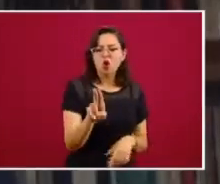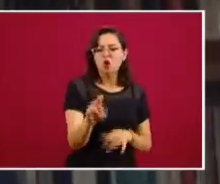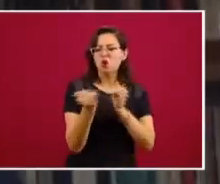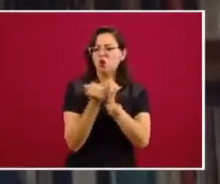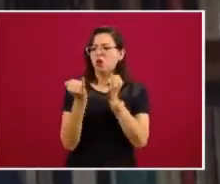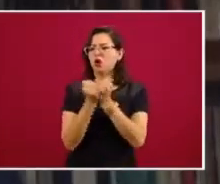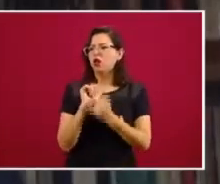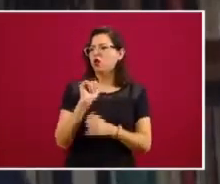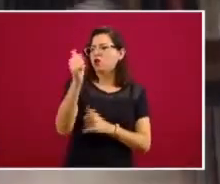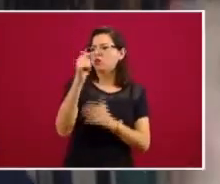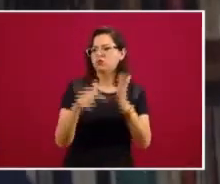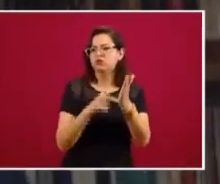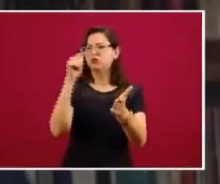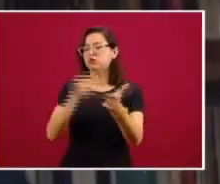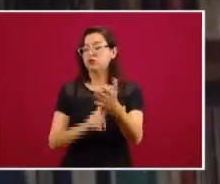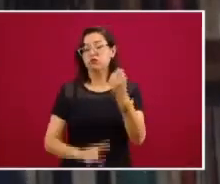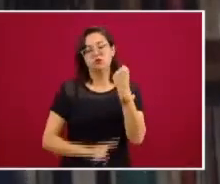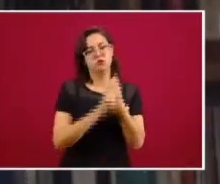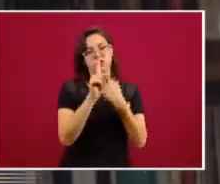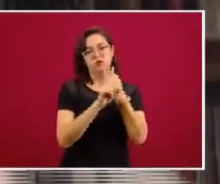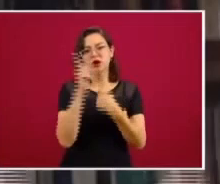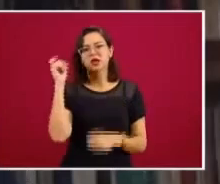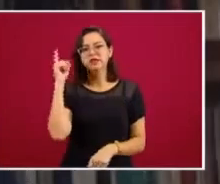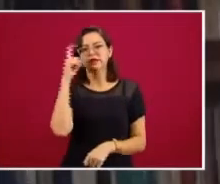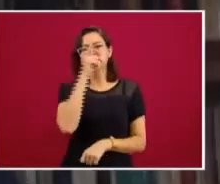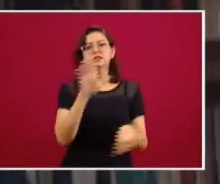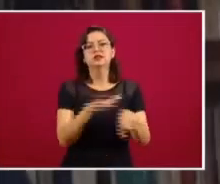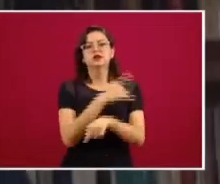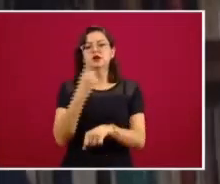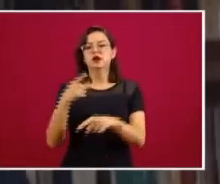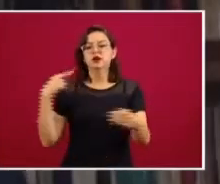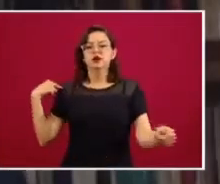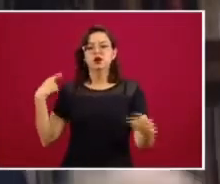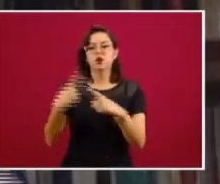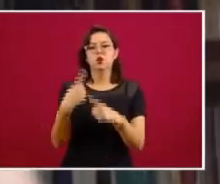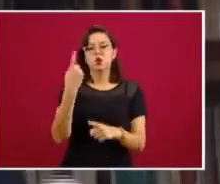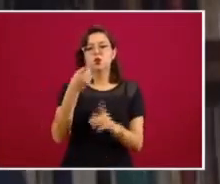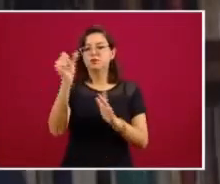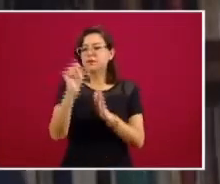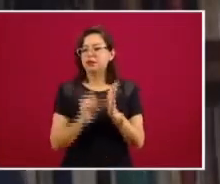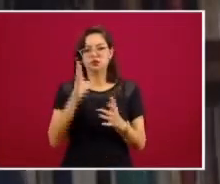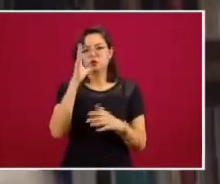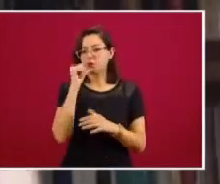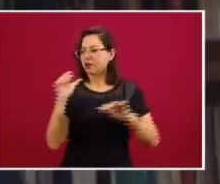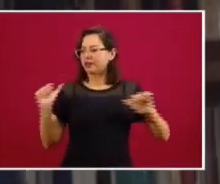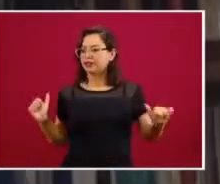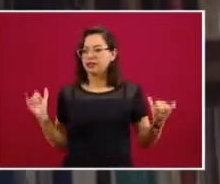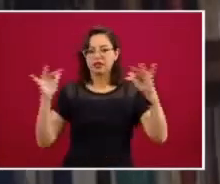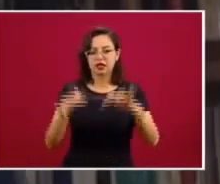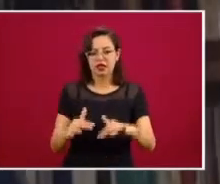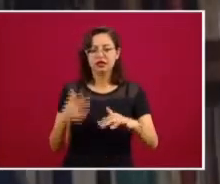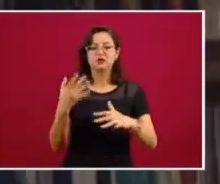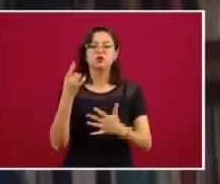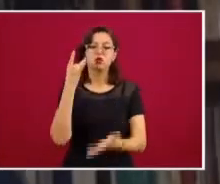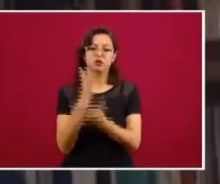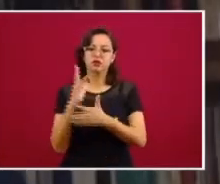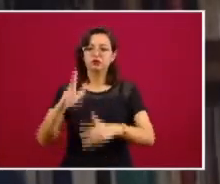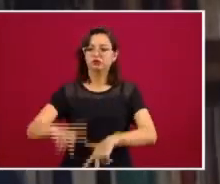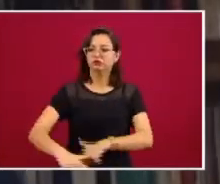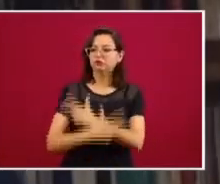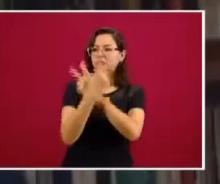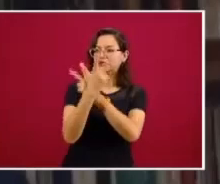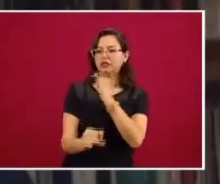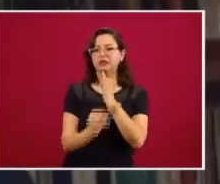otros lugares, es compleja porque desde hace más de un mes está trabajando solo virtualmente, pero está trabajando y nos